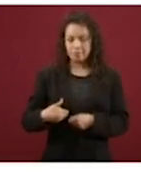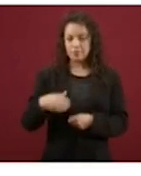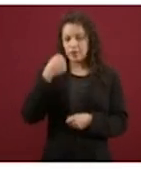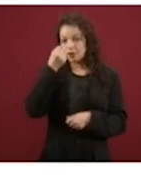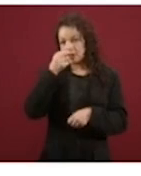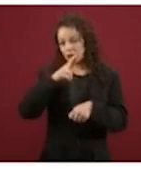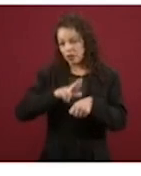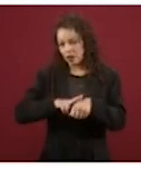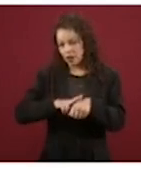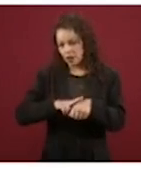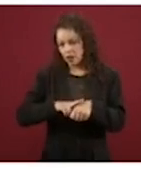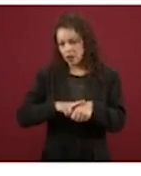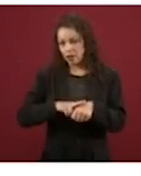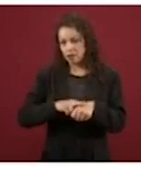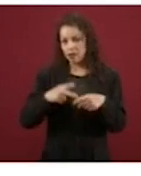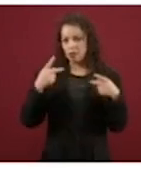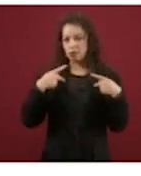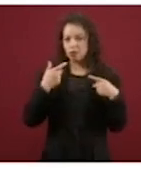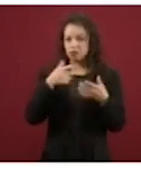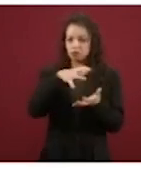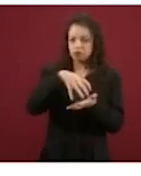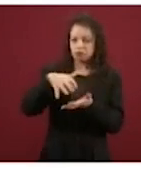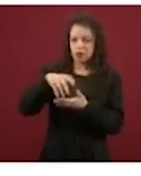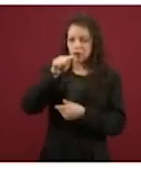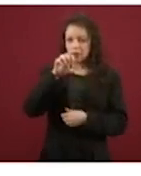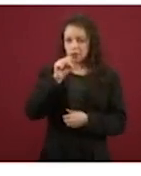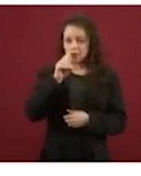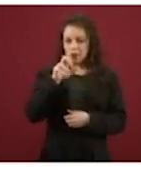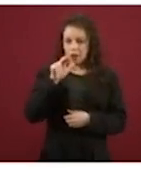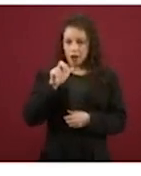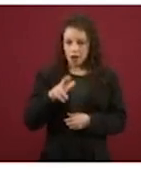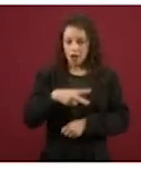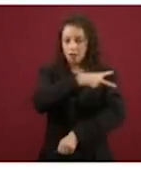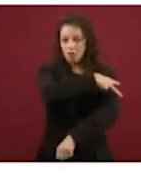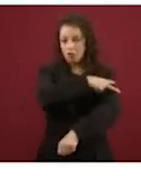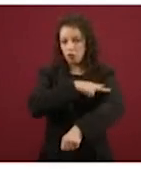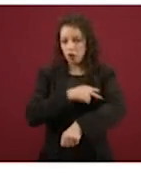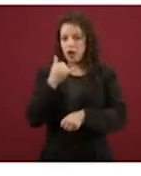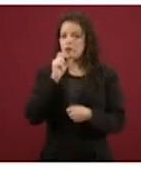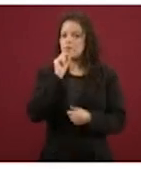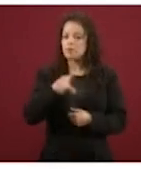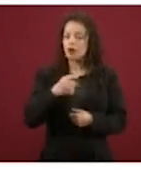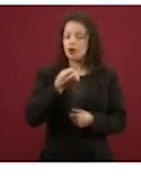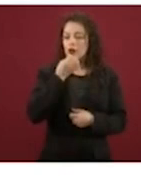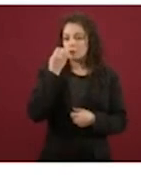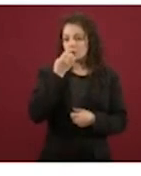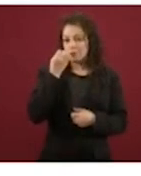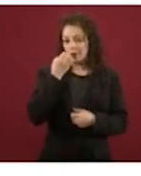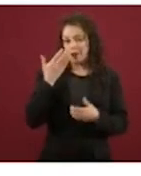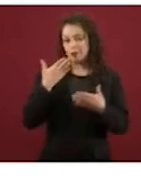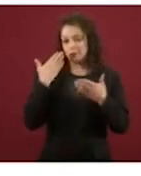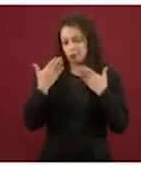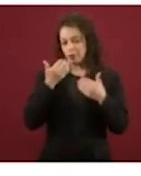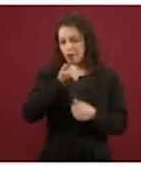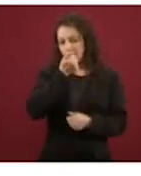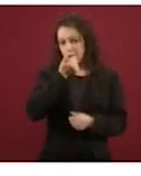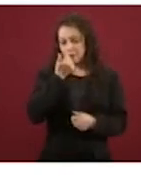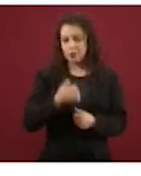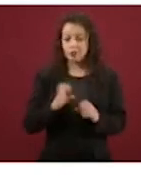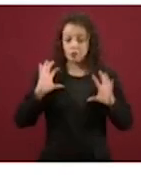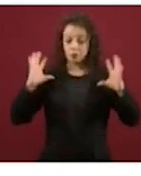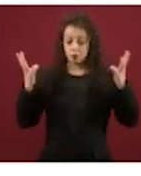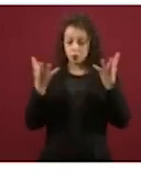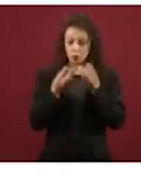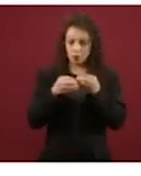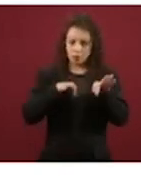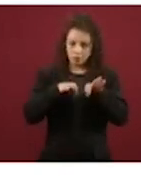a una tesorera, a dos vocales y a un estudiante. Ellos se organizan para determinar